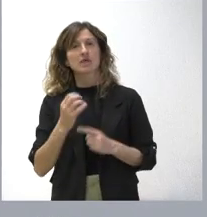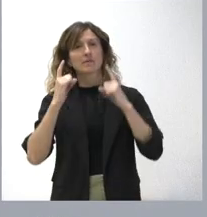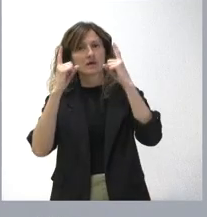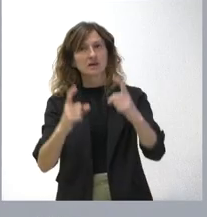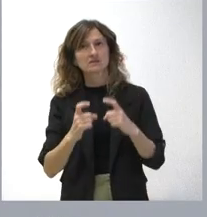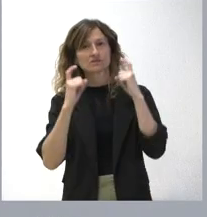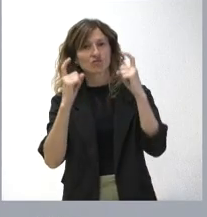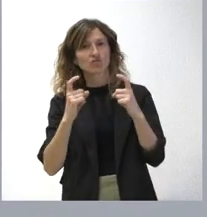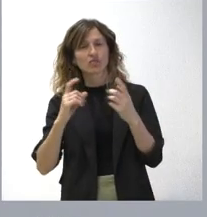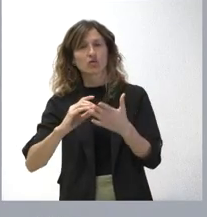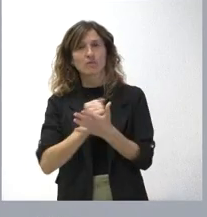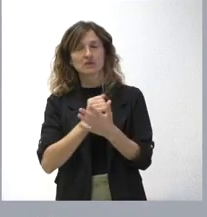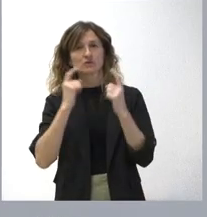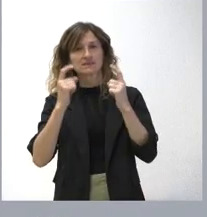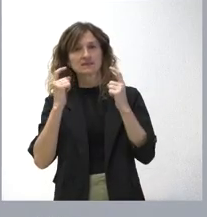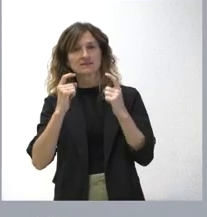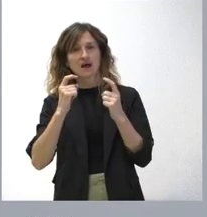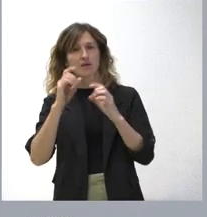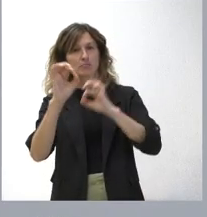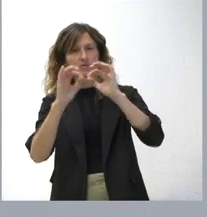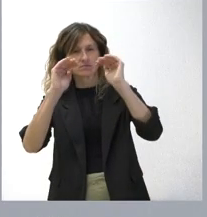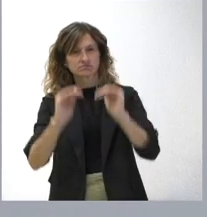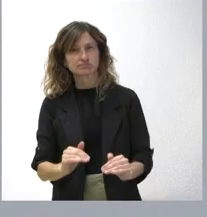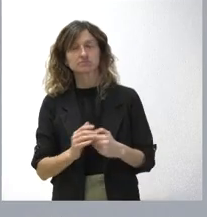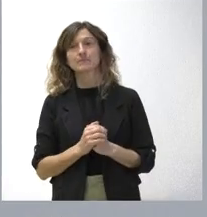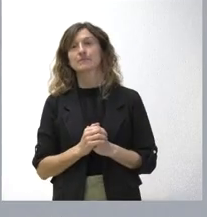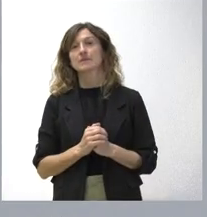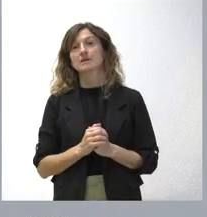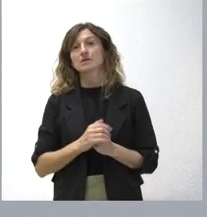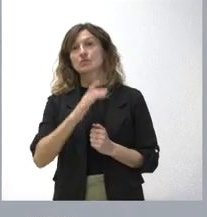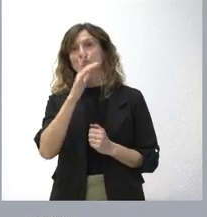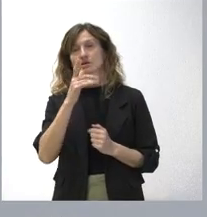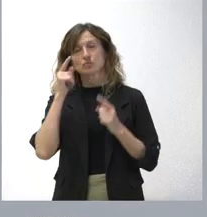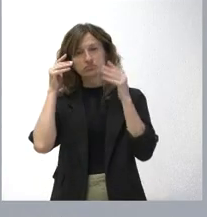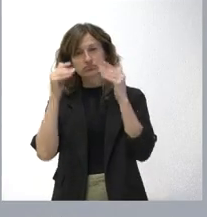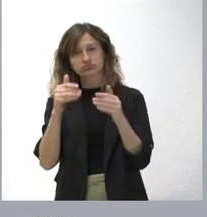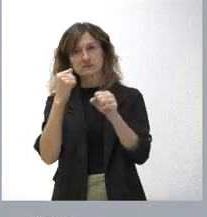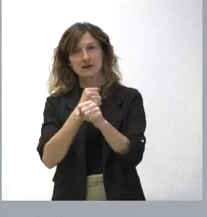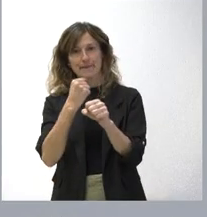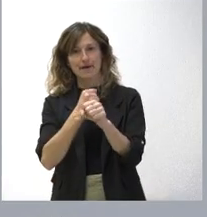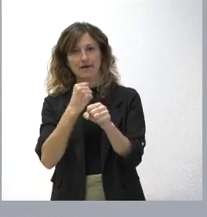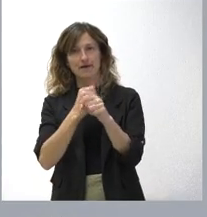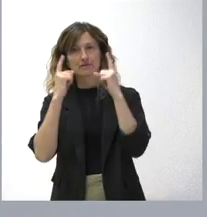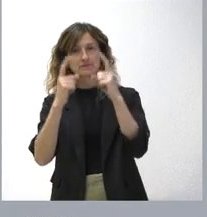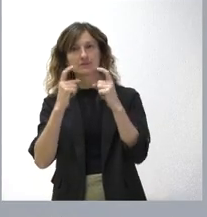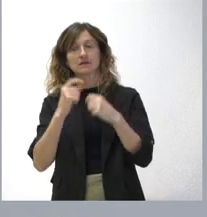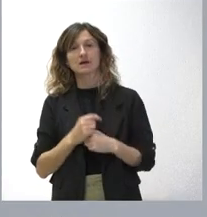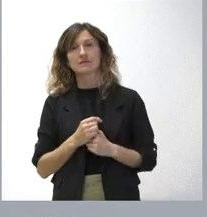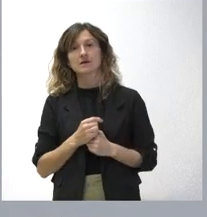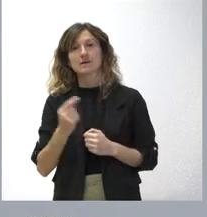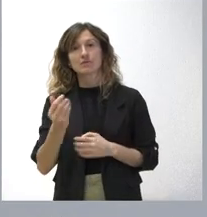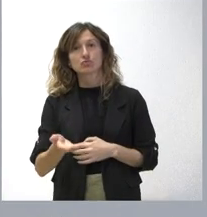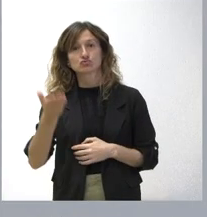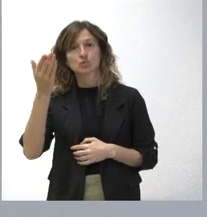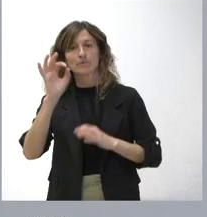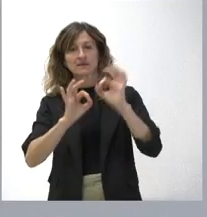para reducir esta cifra y, en este sentido, vamos a intentar trabajar. El incremento de la inflación y de los tipos